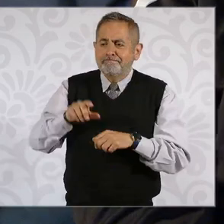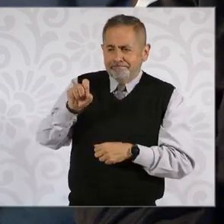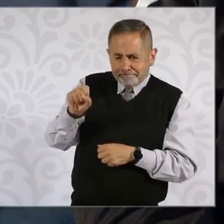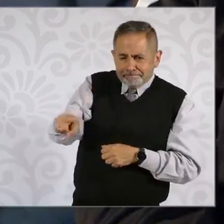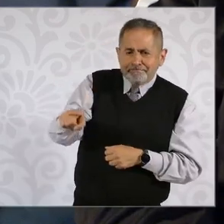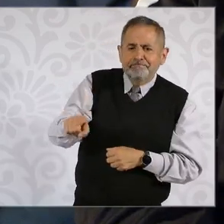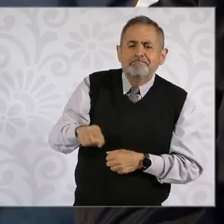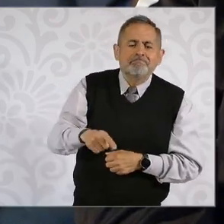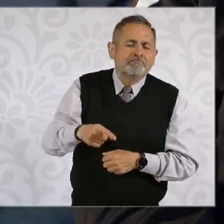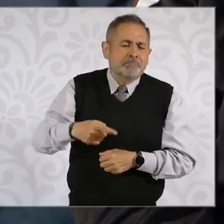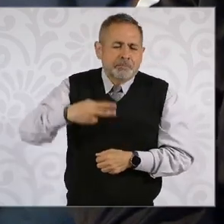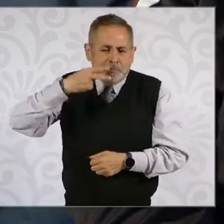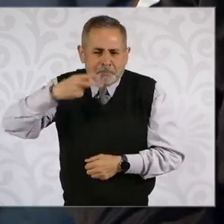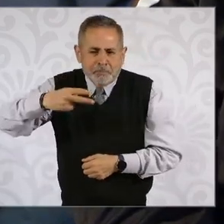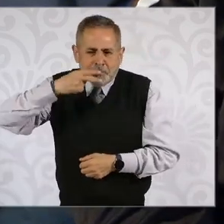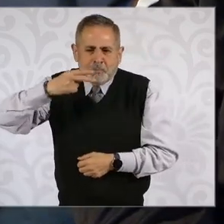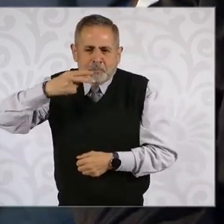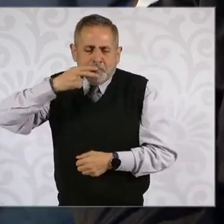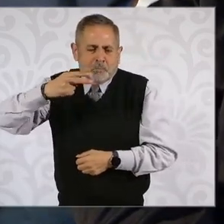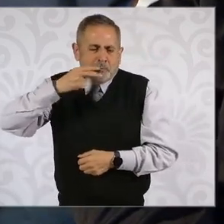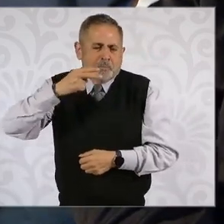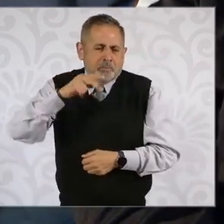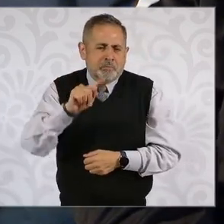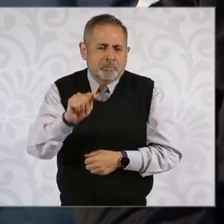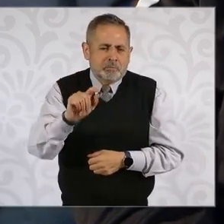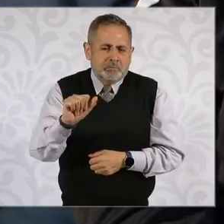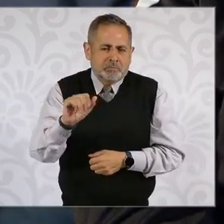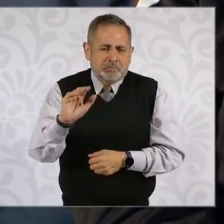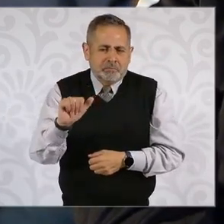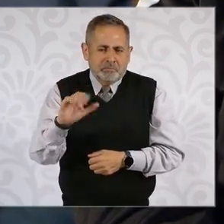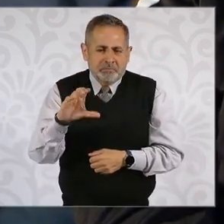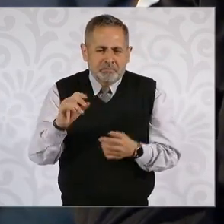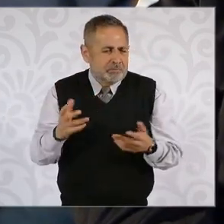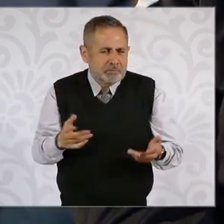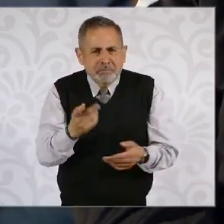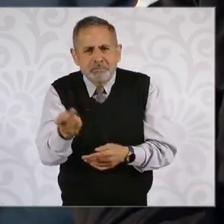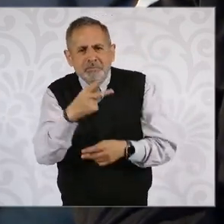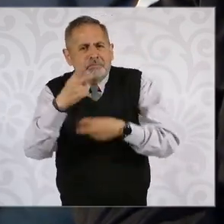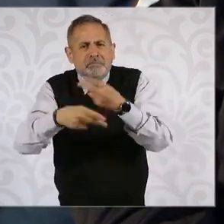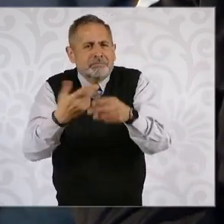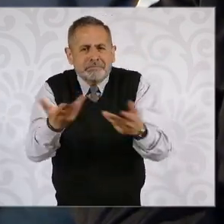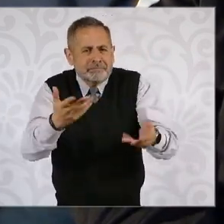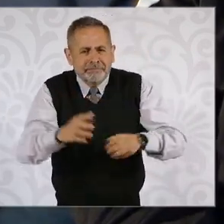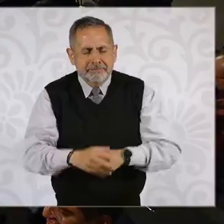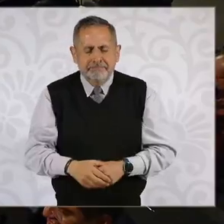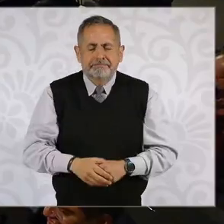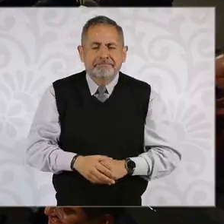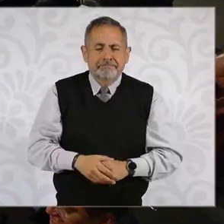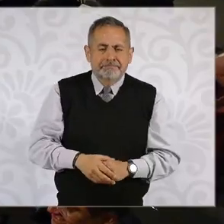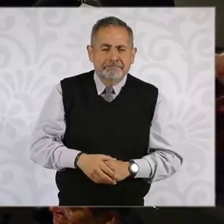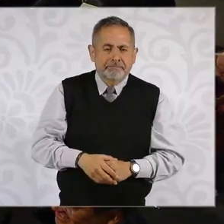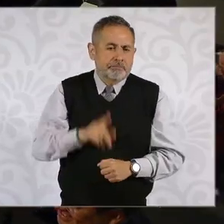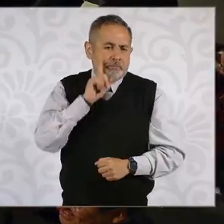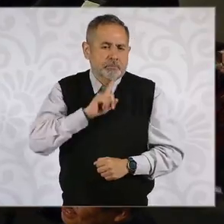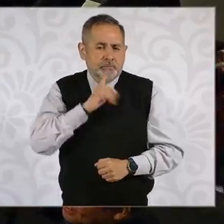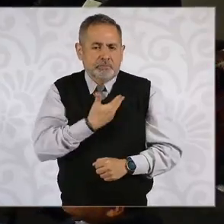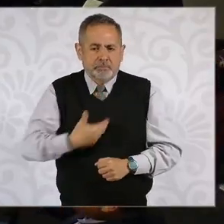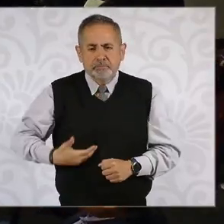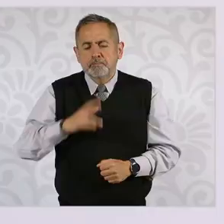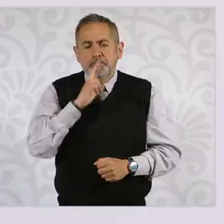a usuarios desafortunadamente del tabaco. ¿Qué se haría al respecto de todo esto? Gracias. Está en